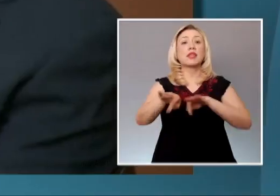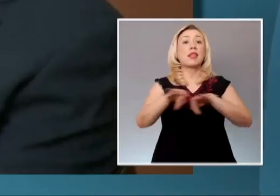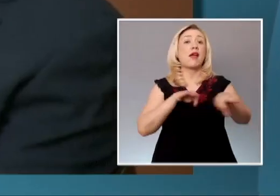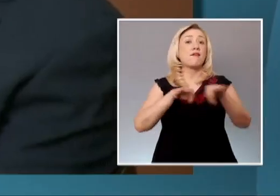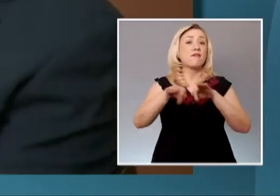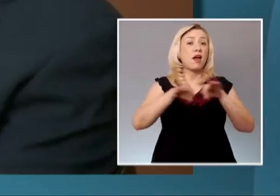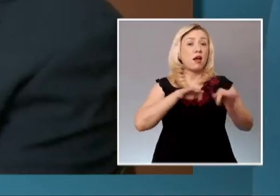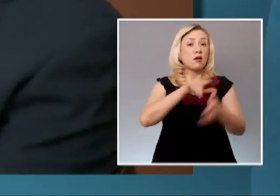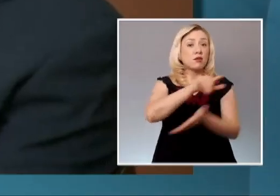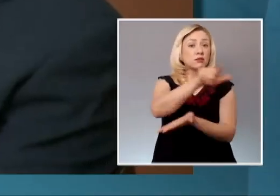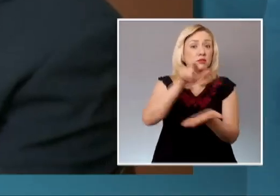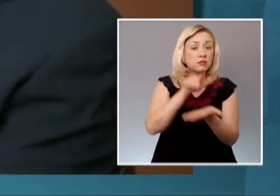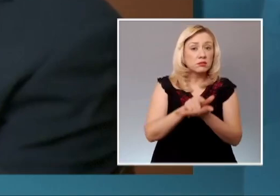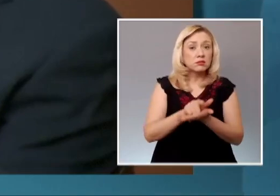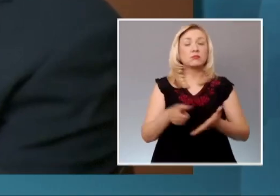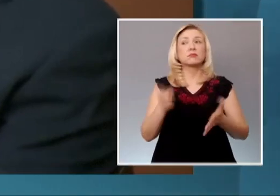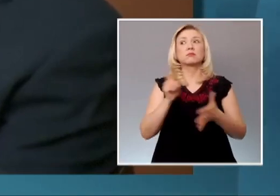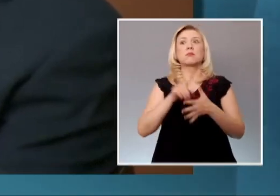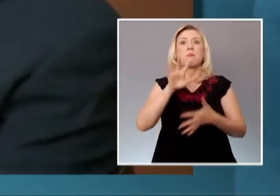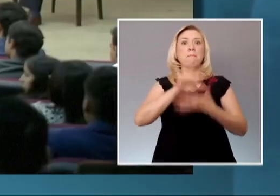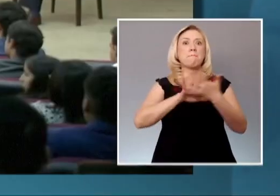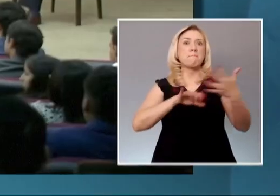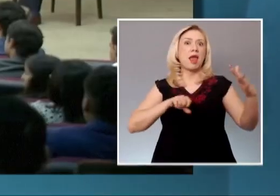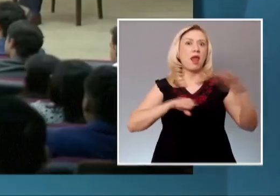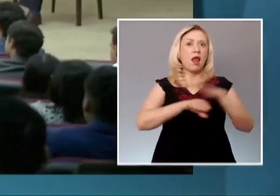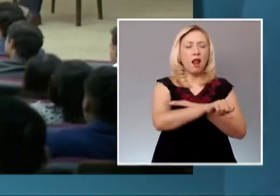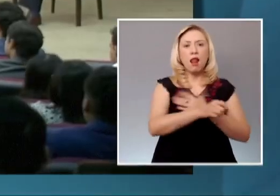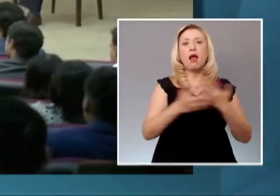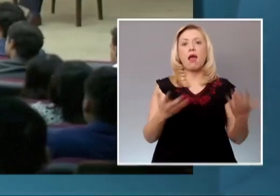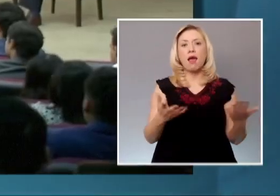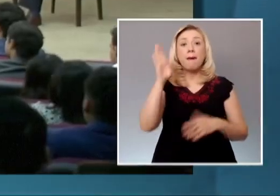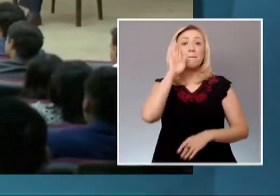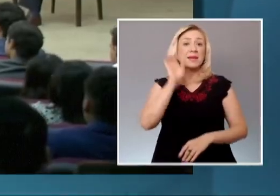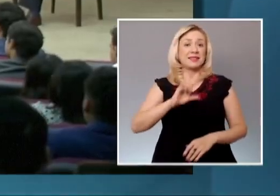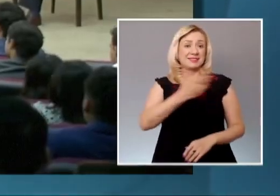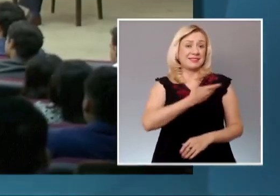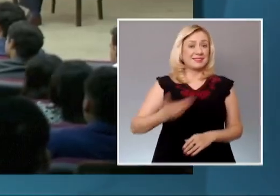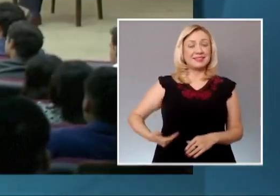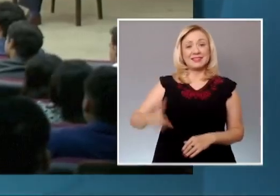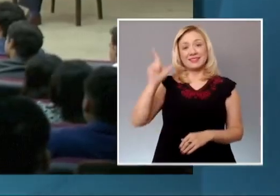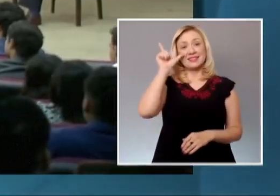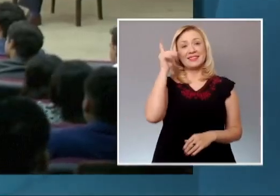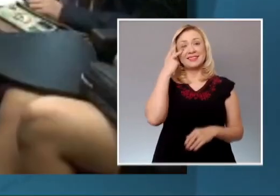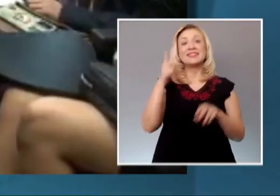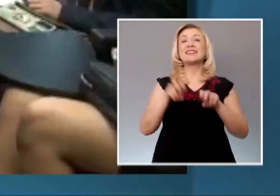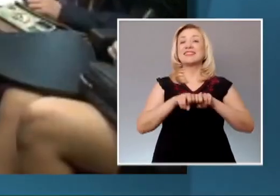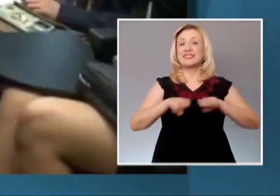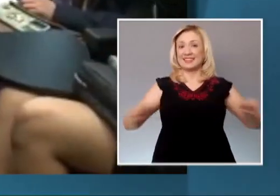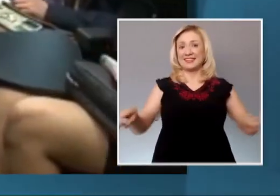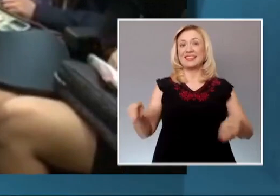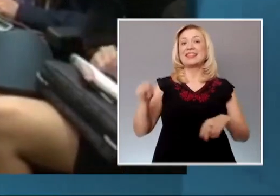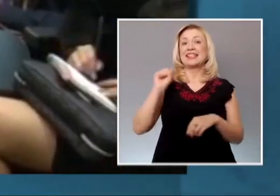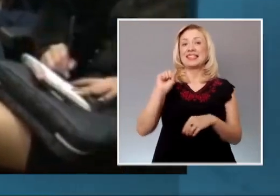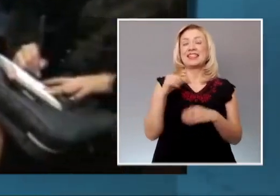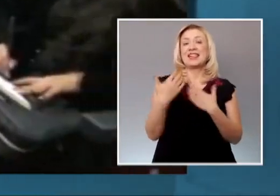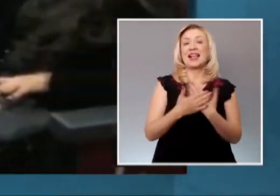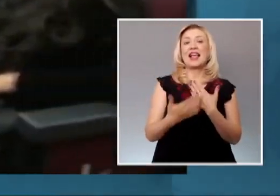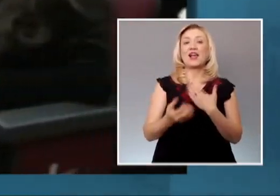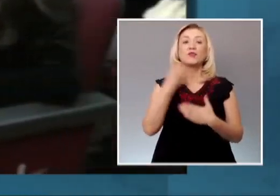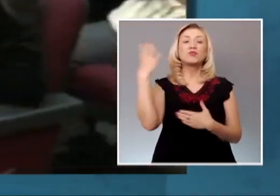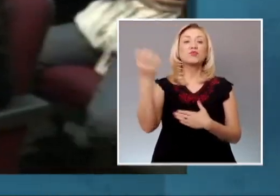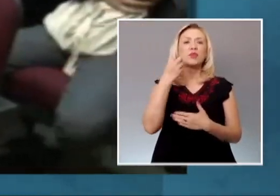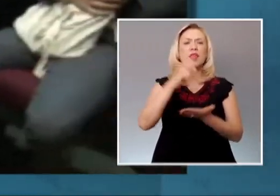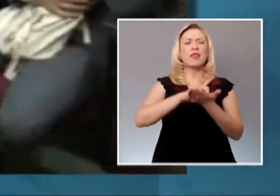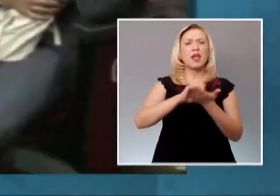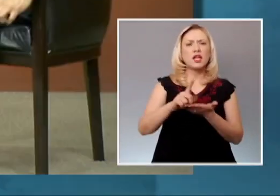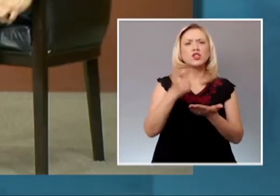La ministra presidenta, Norma Lucía Piña, participará en el panel Los Derechos Económicos, Sociales y Culturales, junto con